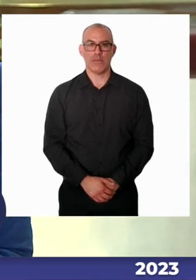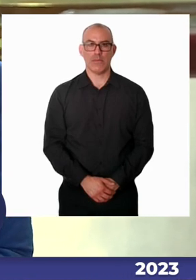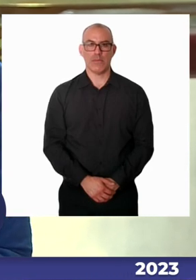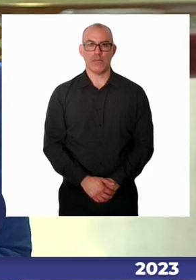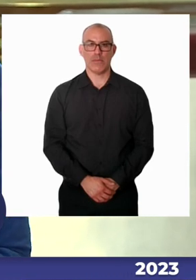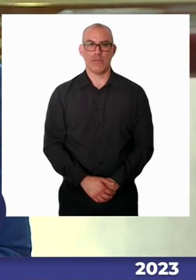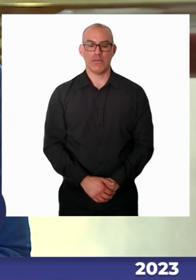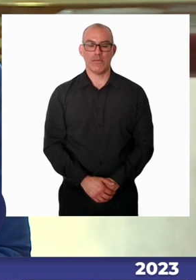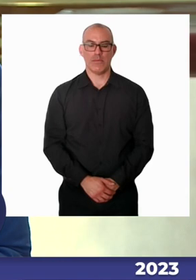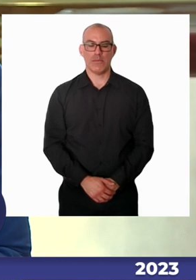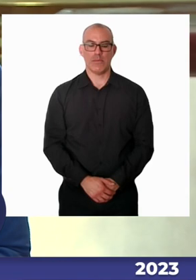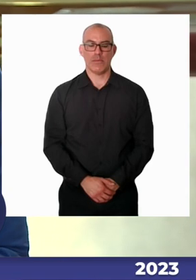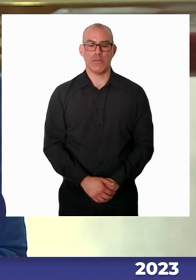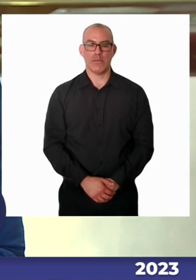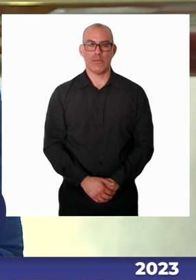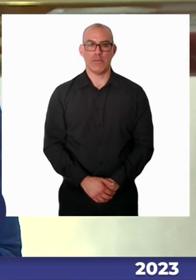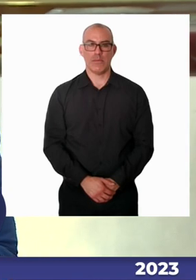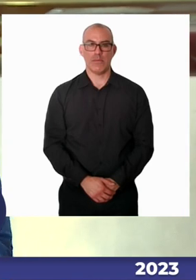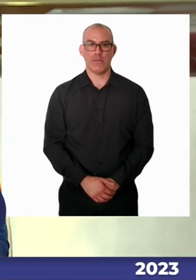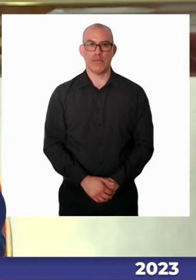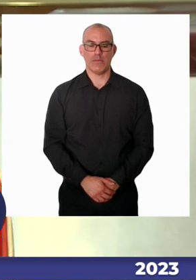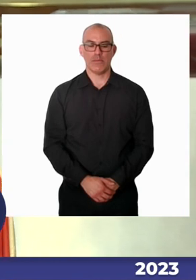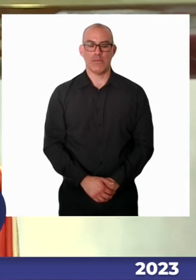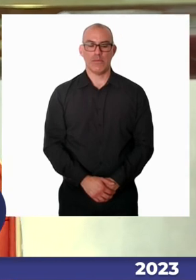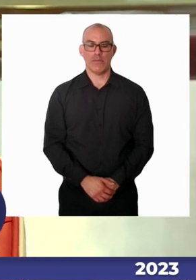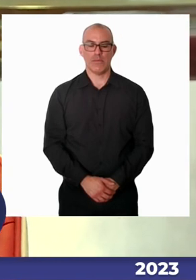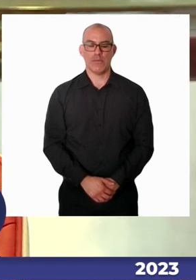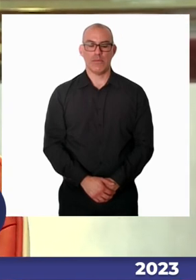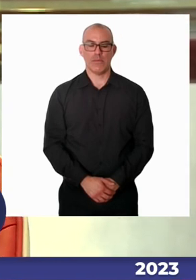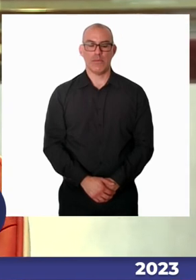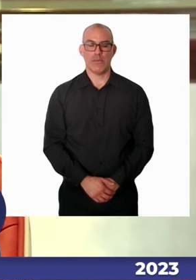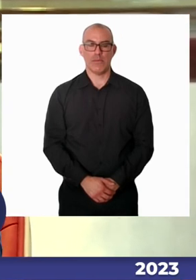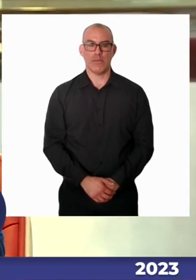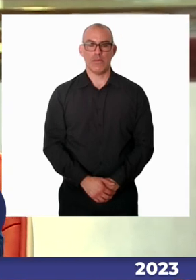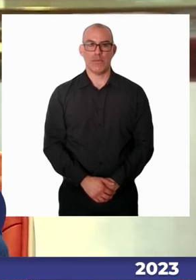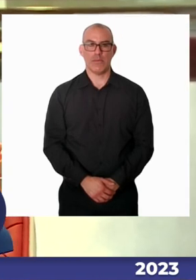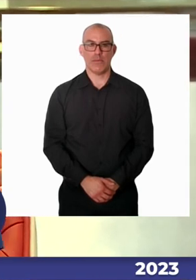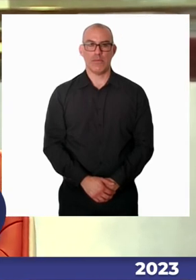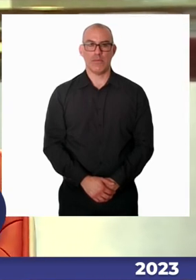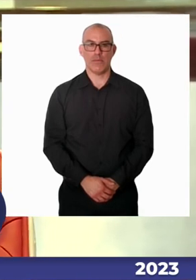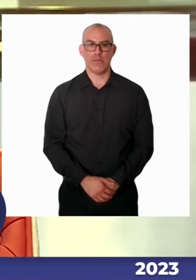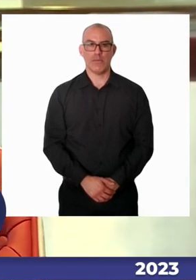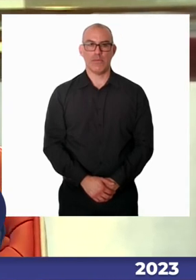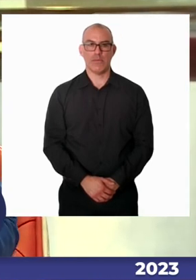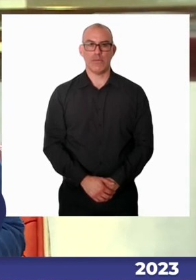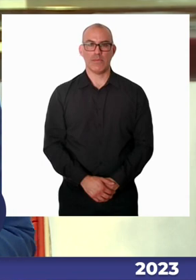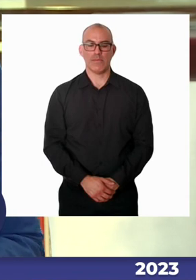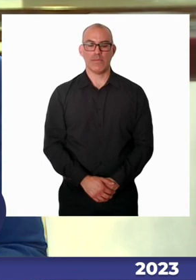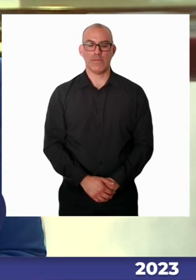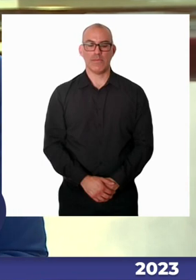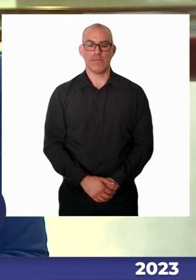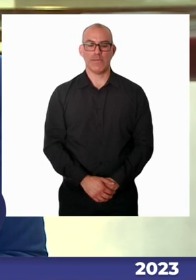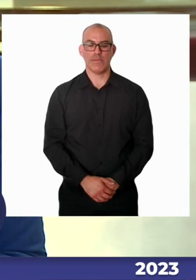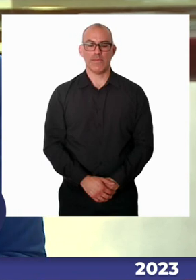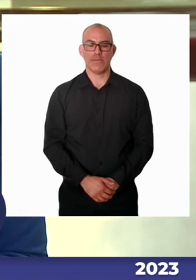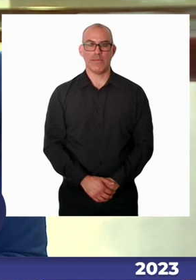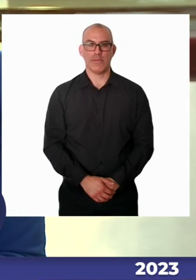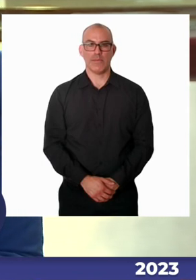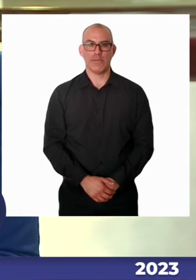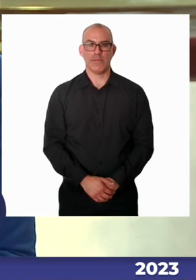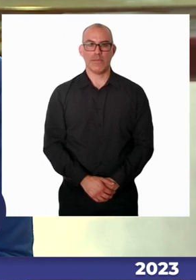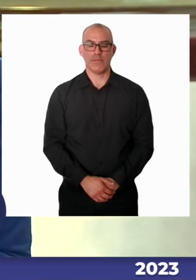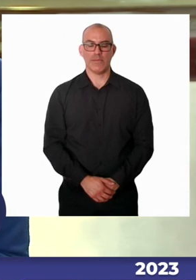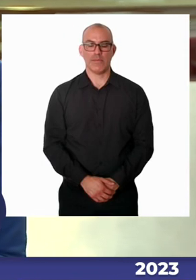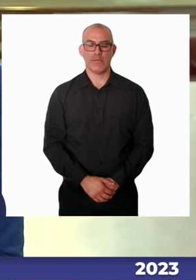Y tercero, creo que también la ignorancia, entendiendo su ignorancia por desconocimiento de ciertas materias, surge obviamente del